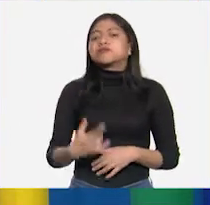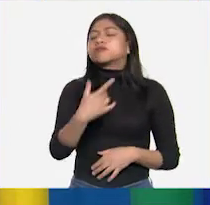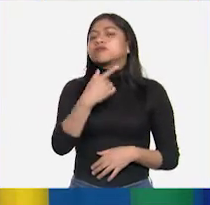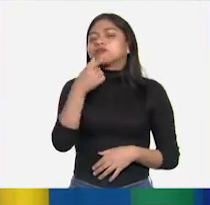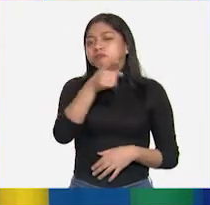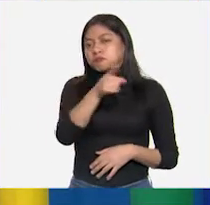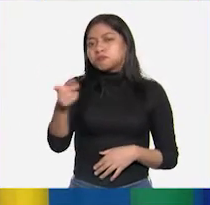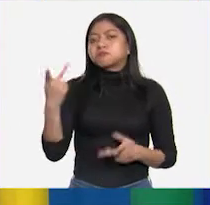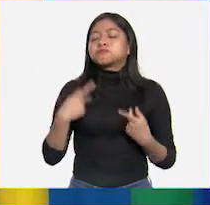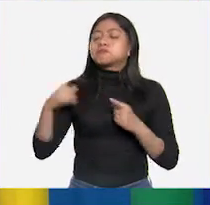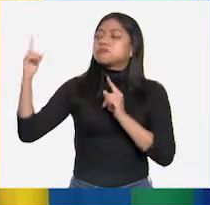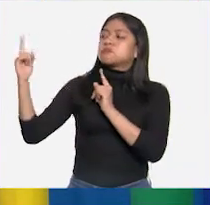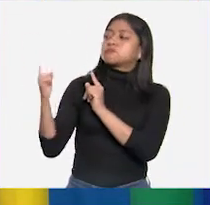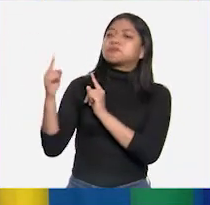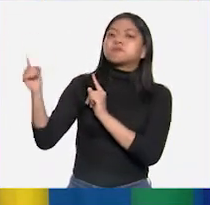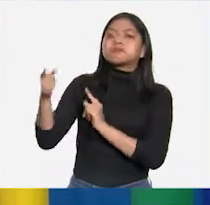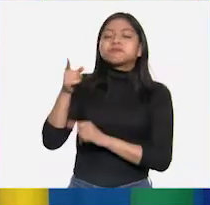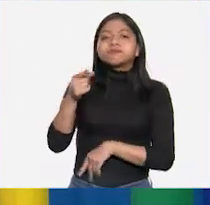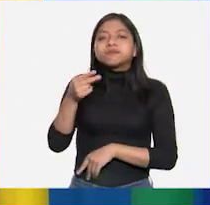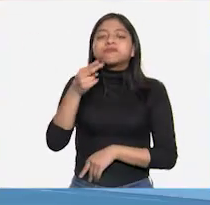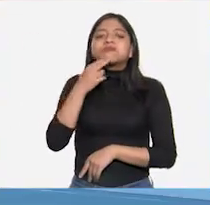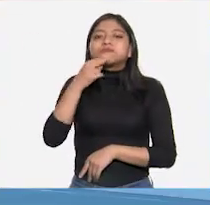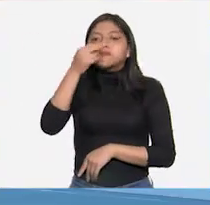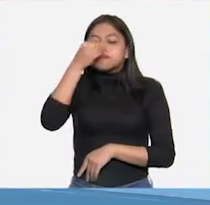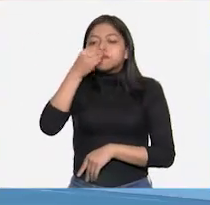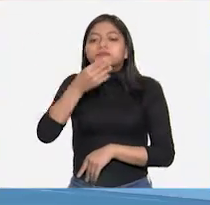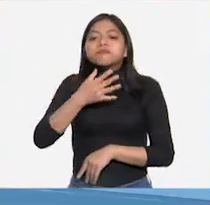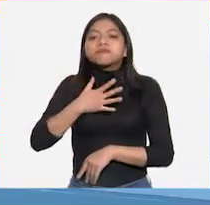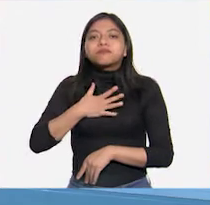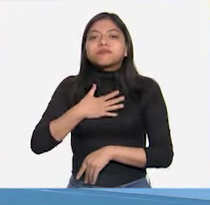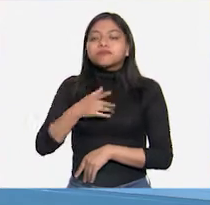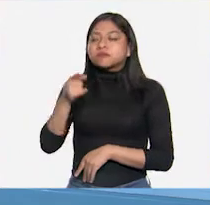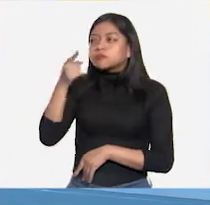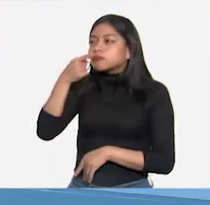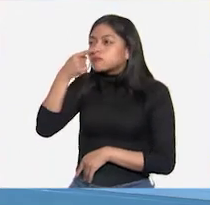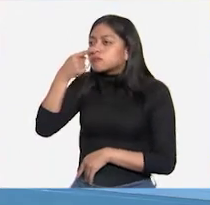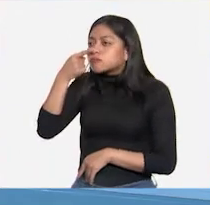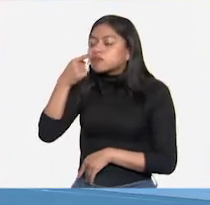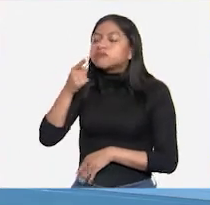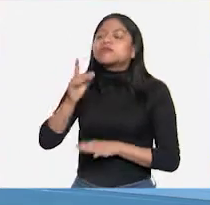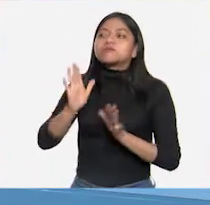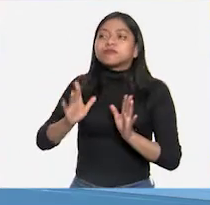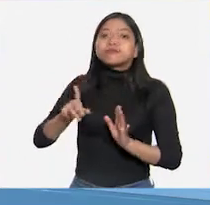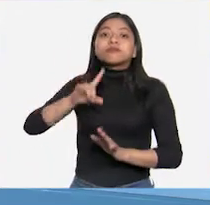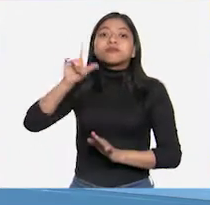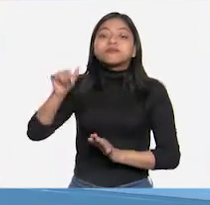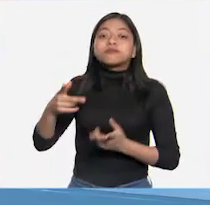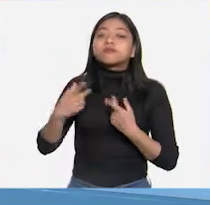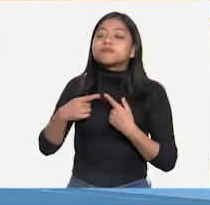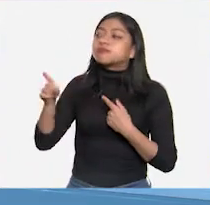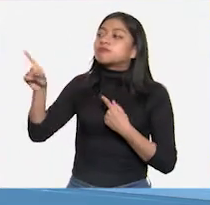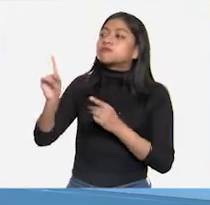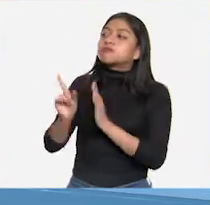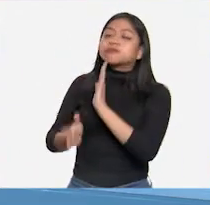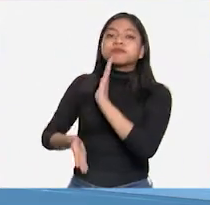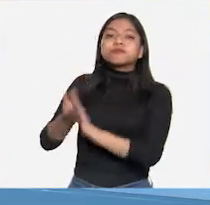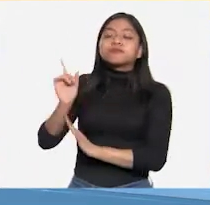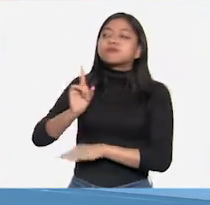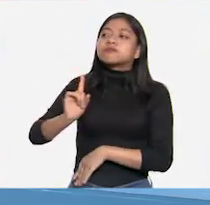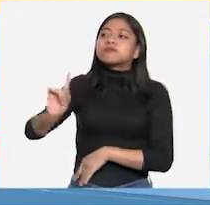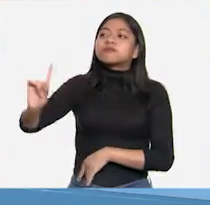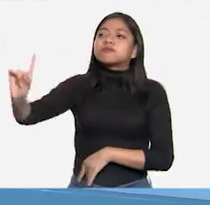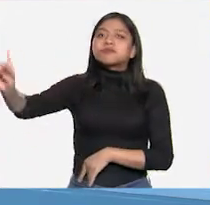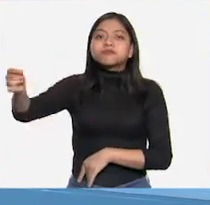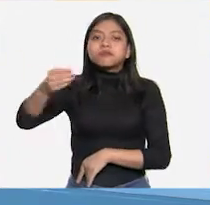y pasa junto a ti. Es cierto. Nuestros sentidos nos dan mucha información acerca de los movimientos que